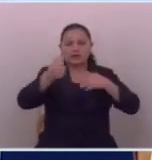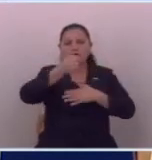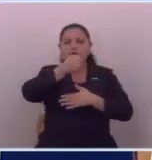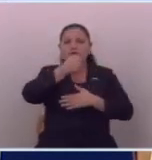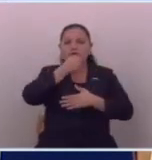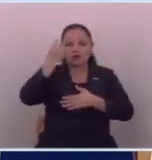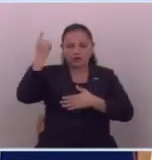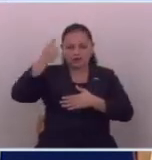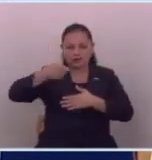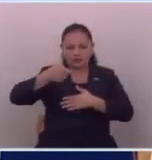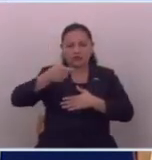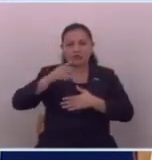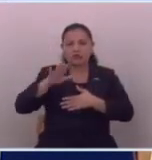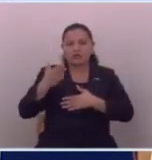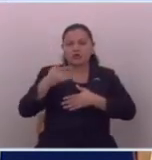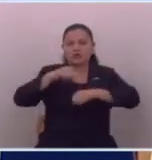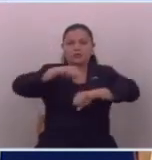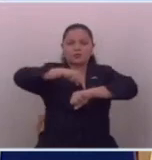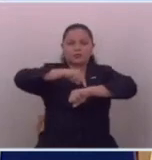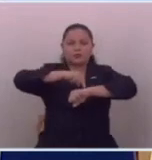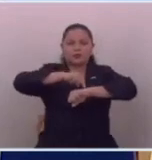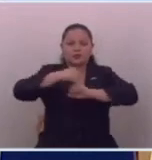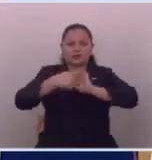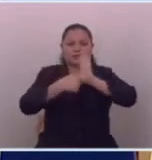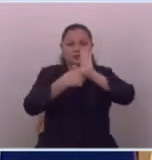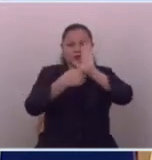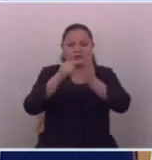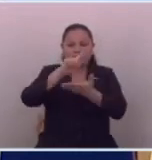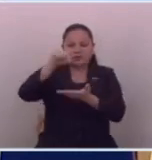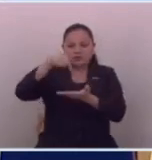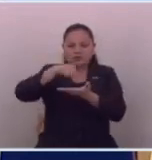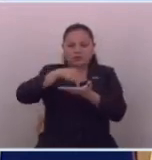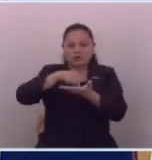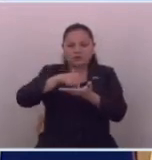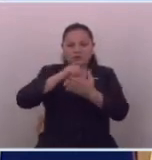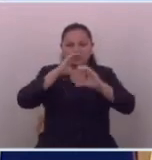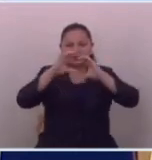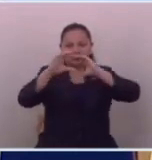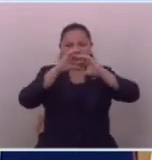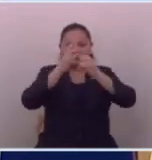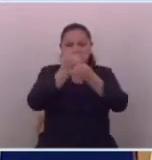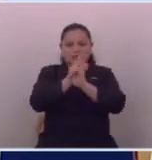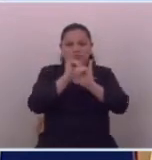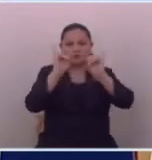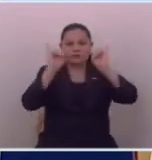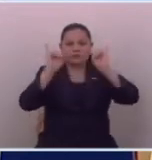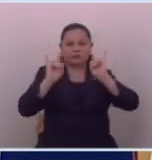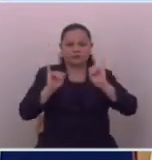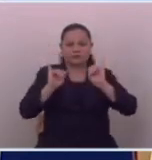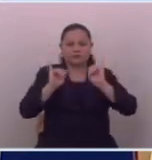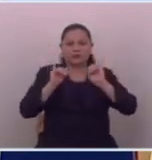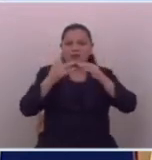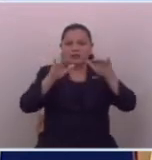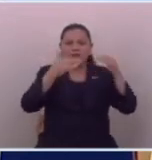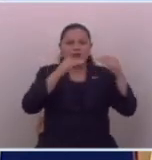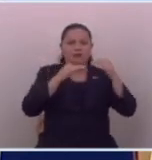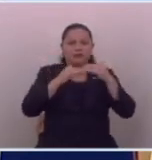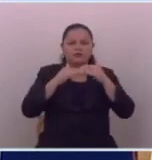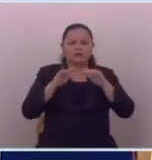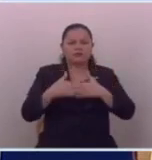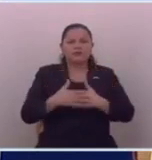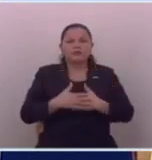debe de ser un momento para poner en el centro a los medios independientes, pluralistas y